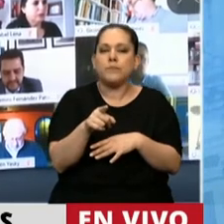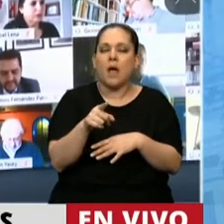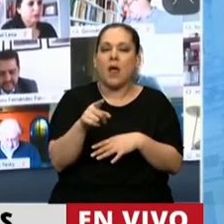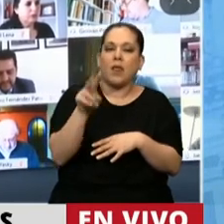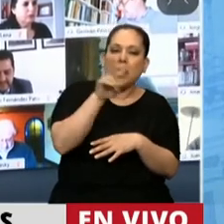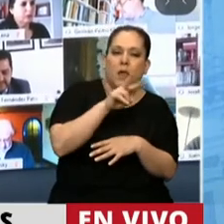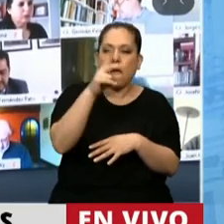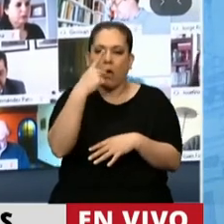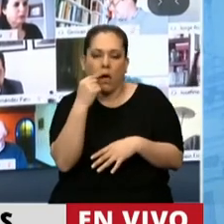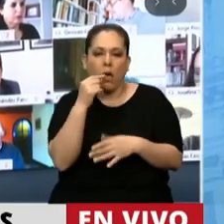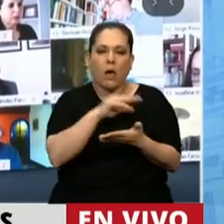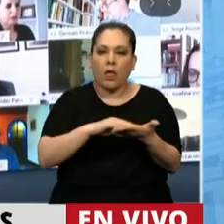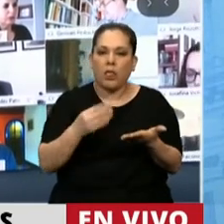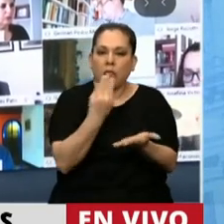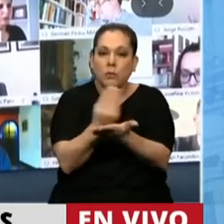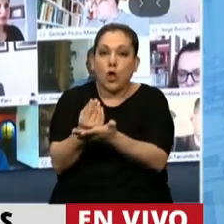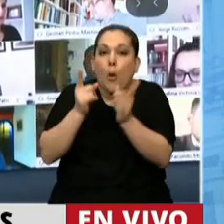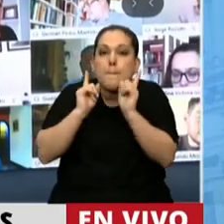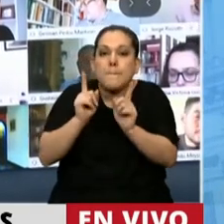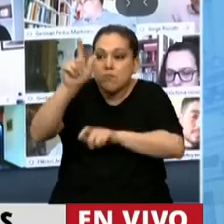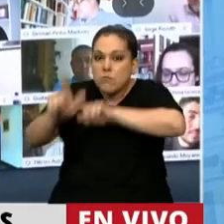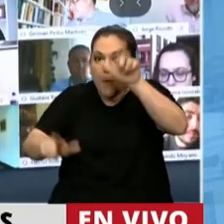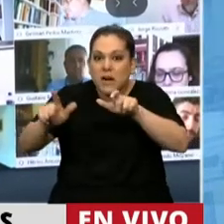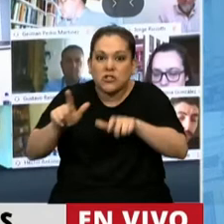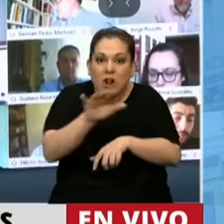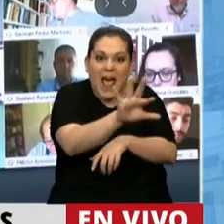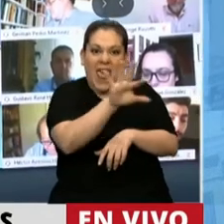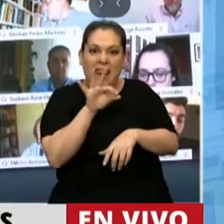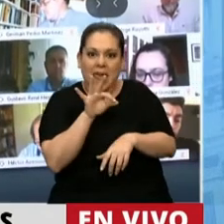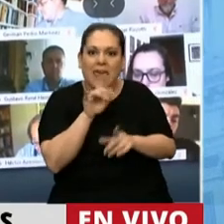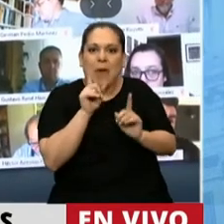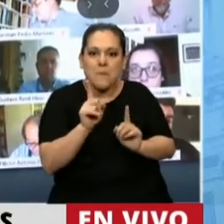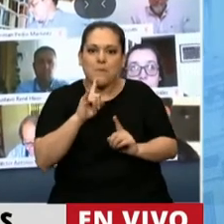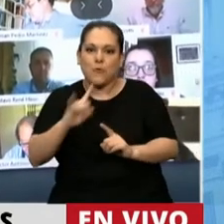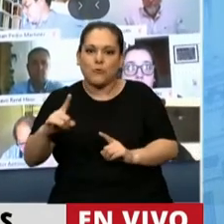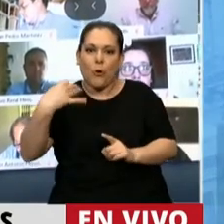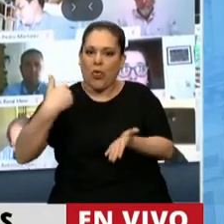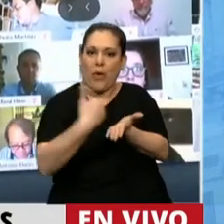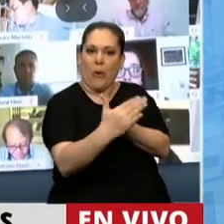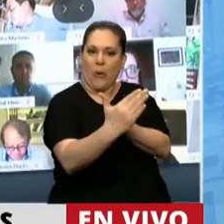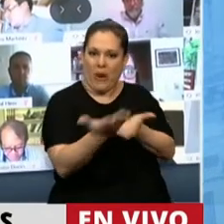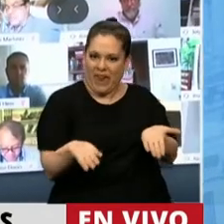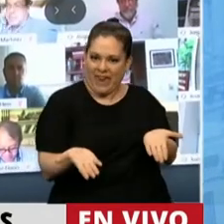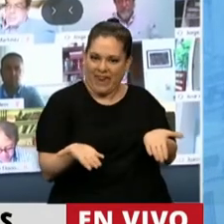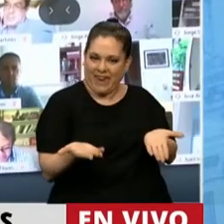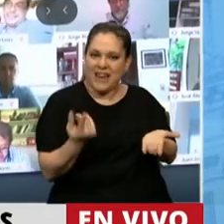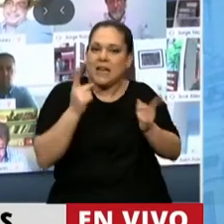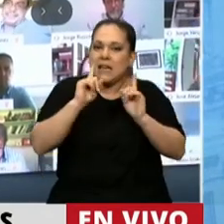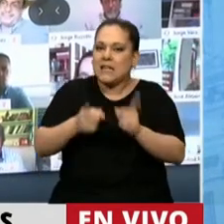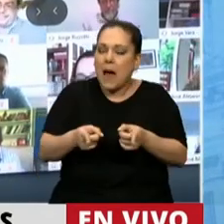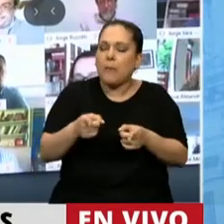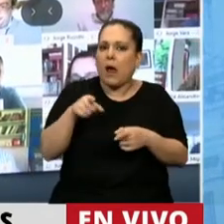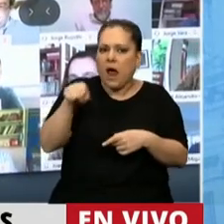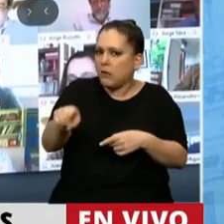los legisladores por sus propios electores. Consideramos además, Presidente, que sienta precedentes